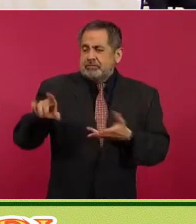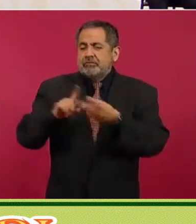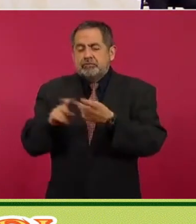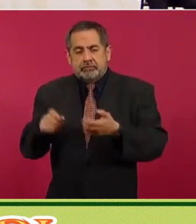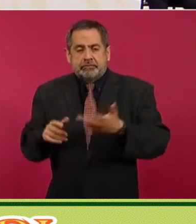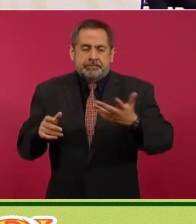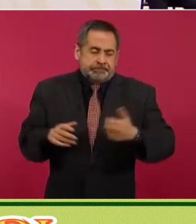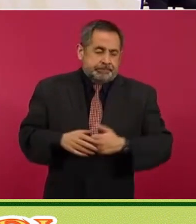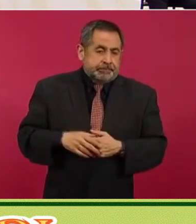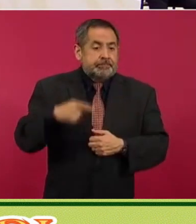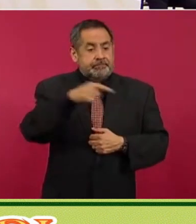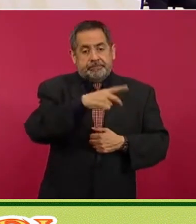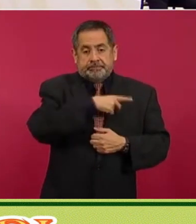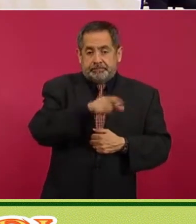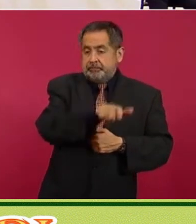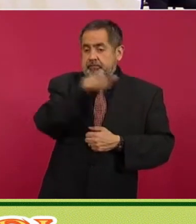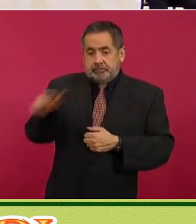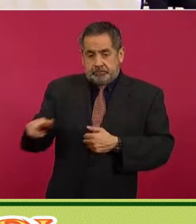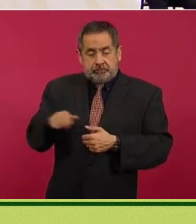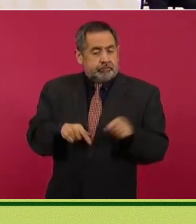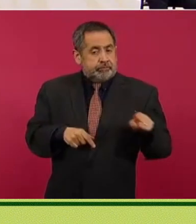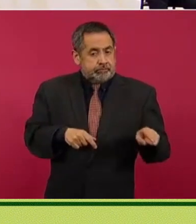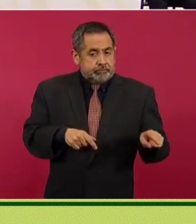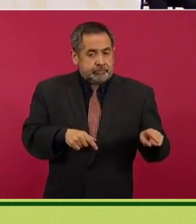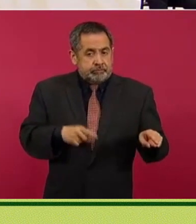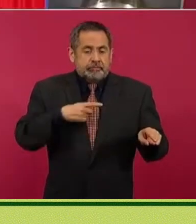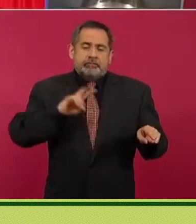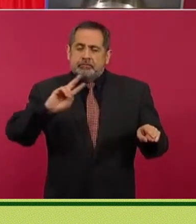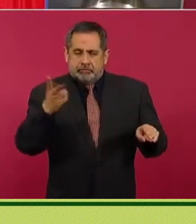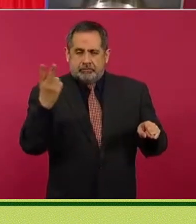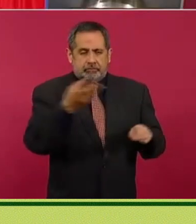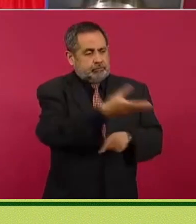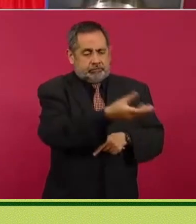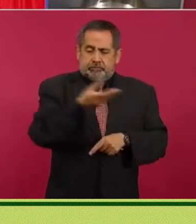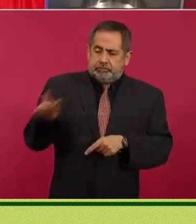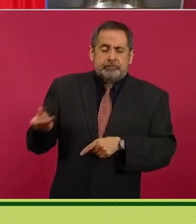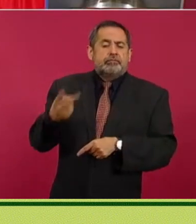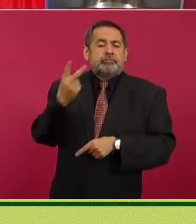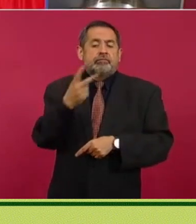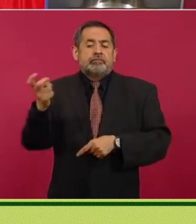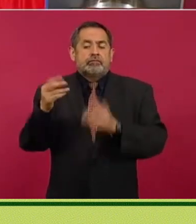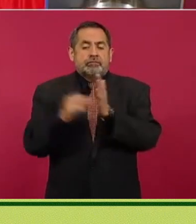Ansira tiene que pagar o tiene que devolver 200 millones de dólares